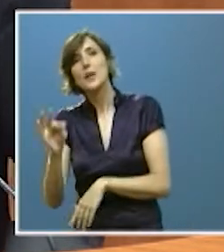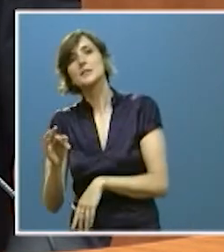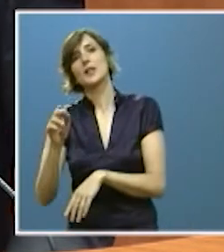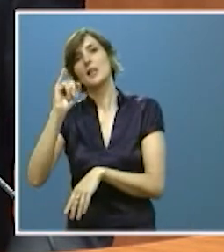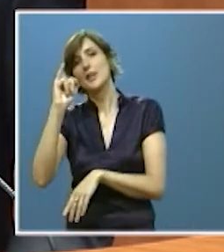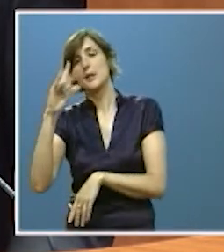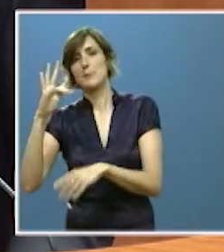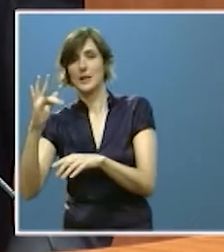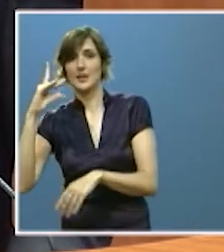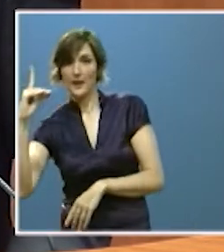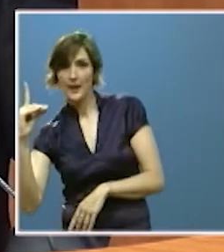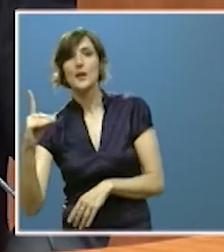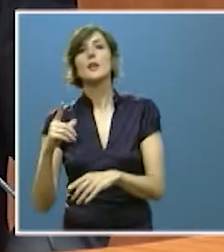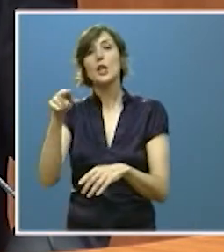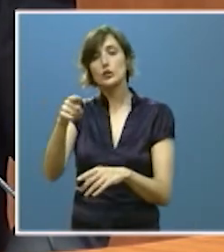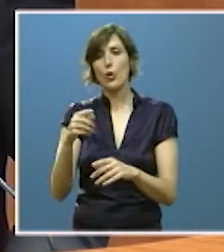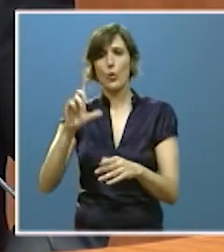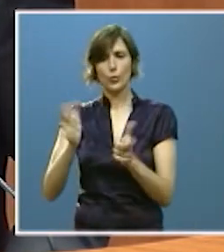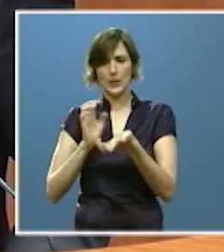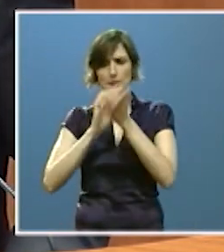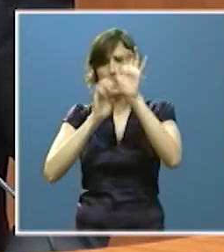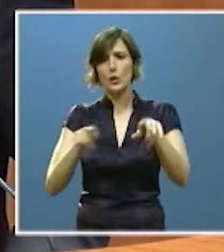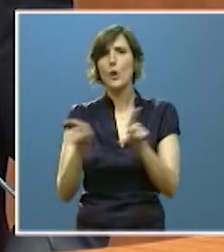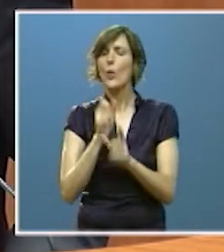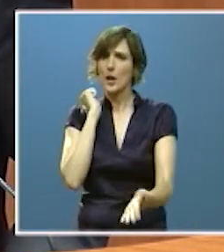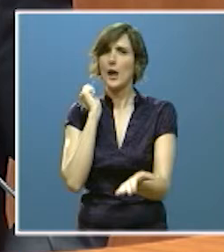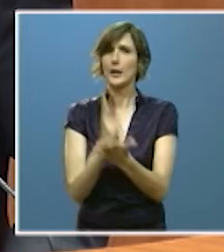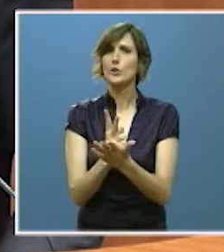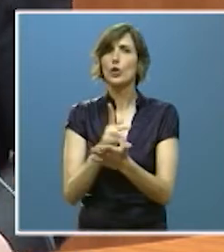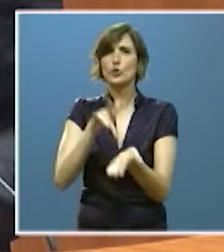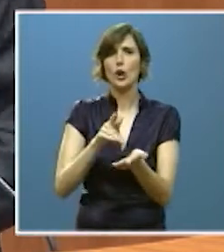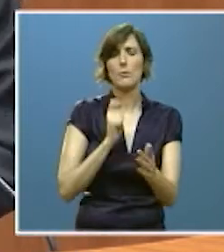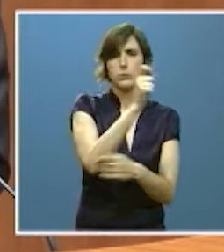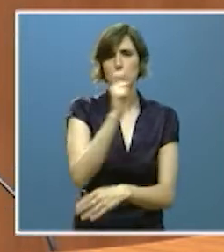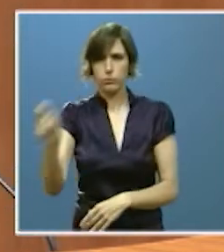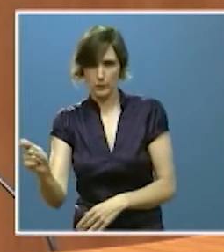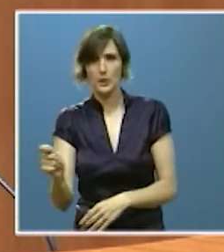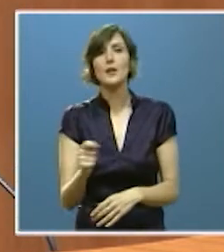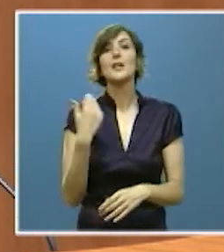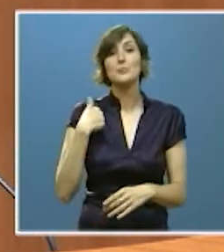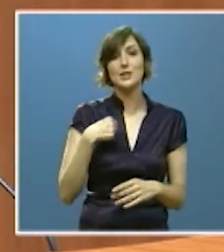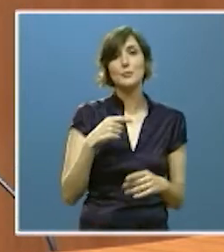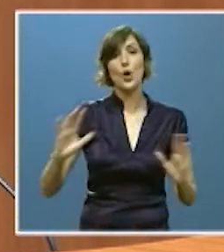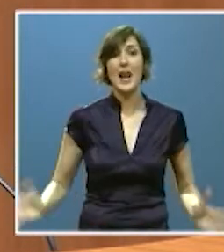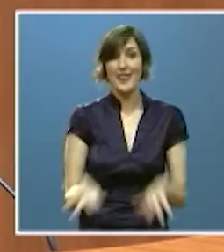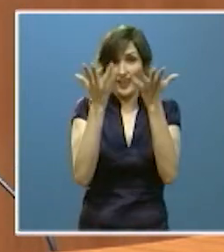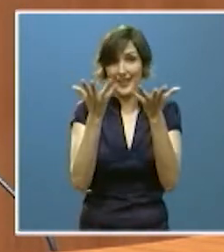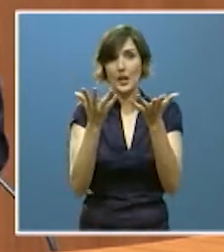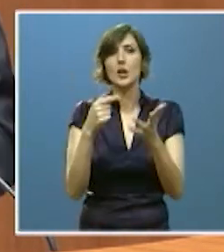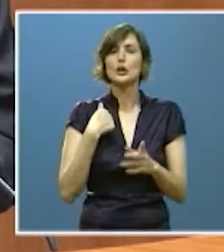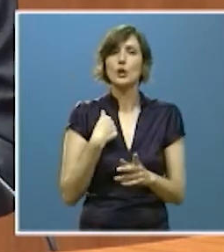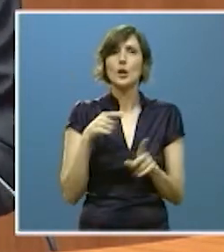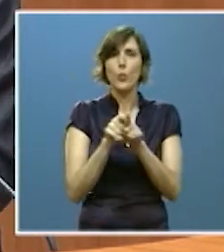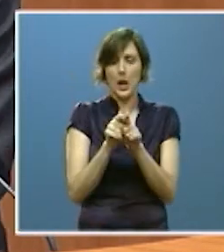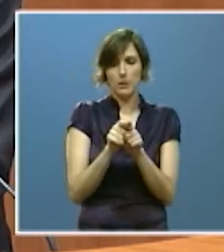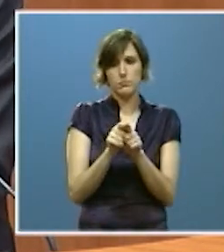en los que la Junta asume el riesgo de la correspondiente inversión. La lanzadera, en la que colaboran Iberaval y Sodical, ha supuesto